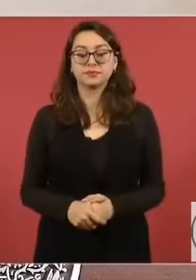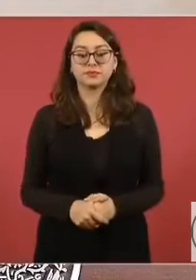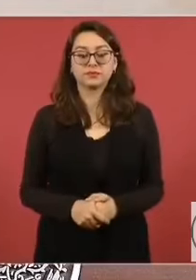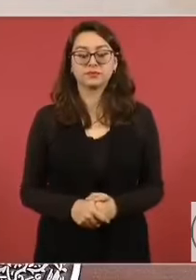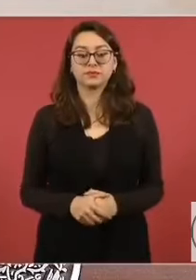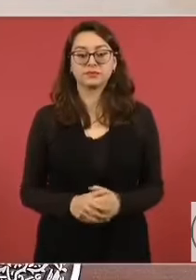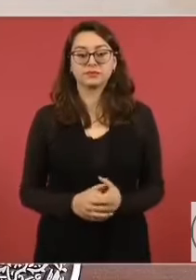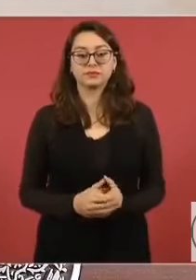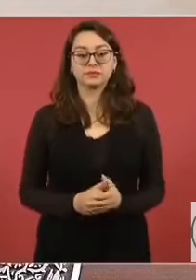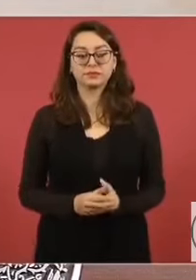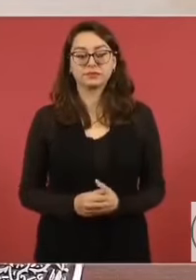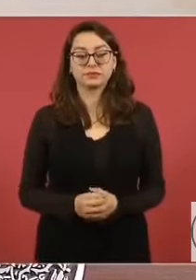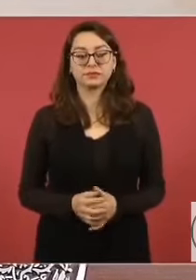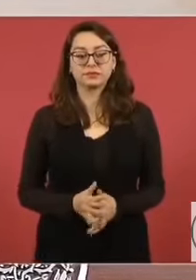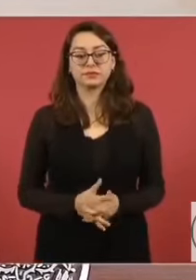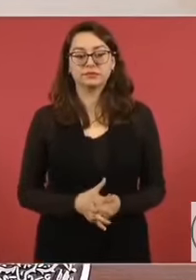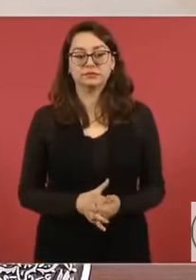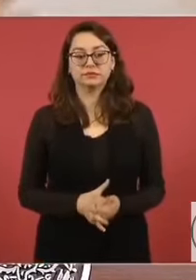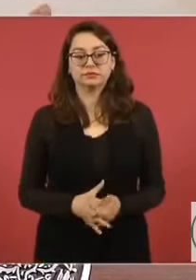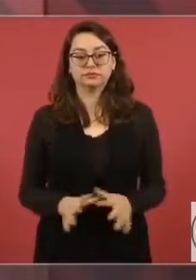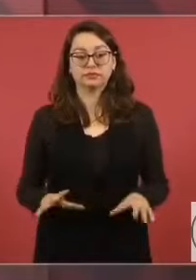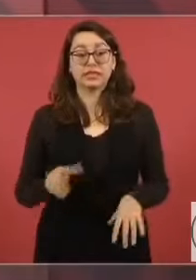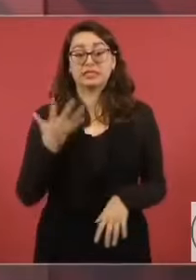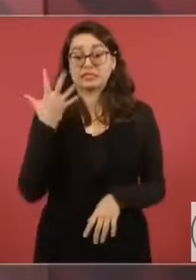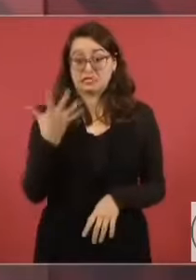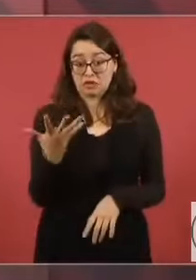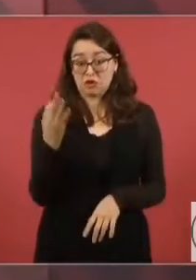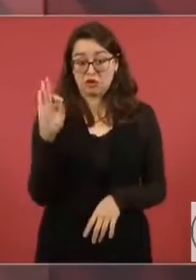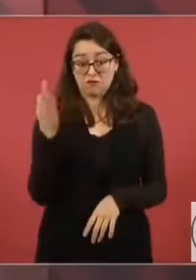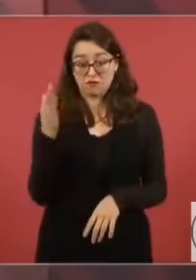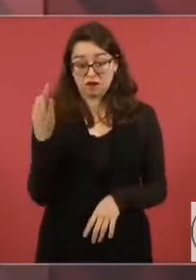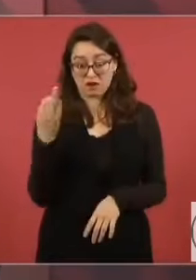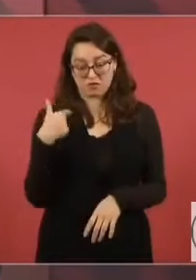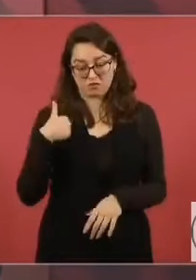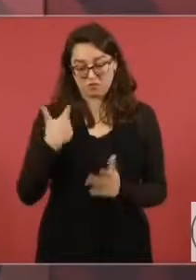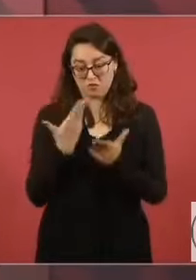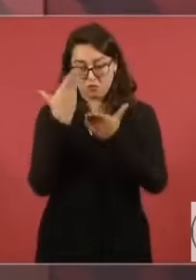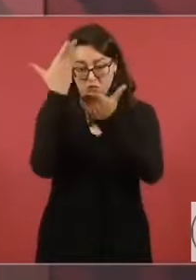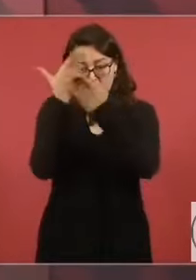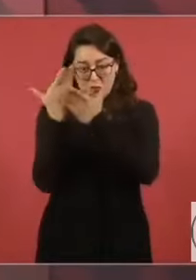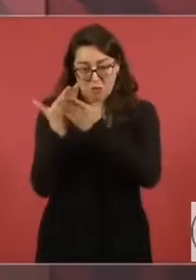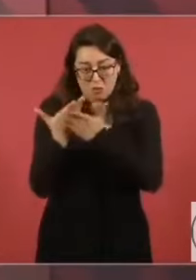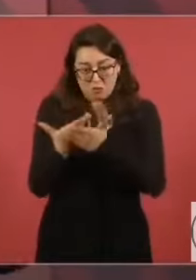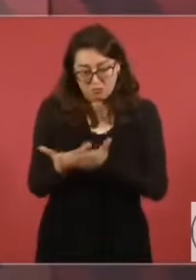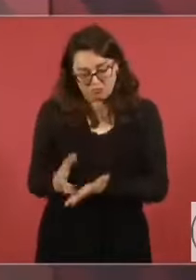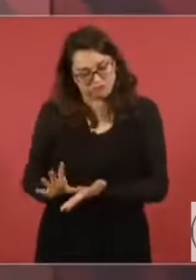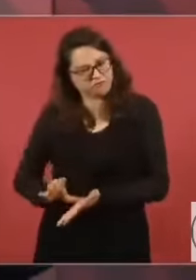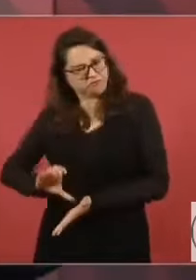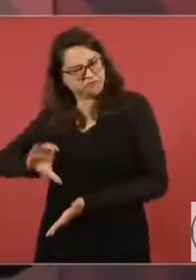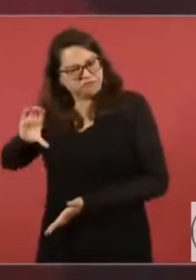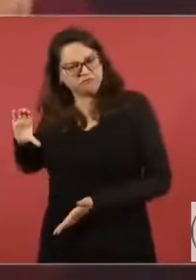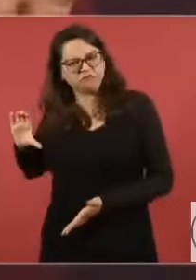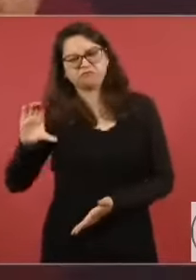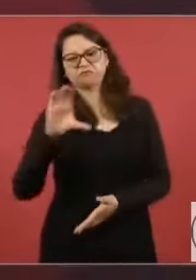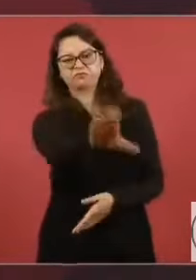las presento todas, todas. Ya estoy trabajando.